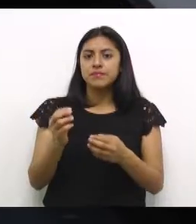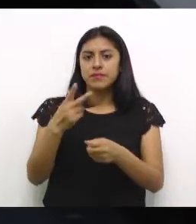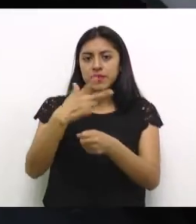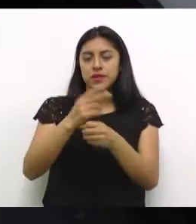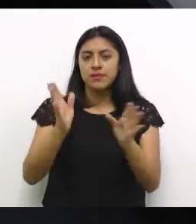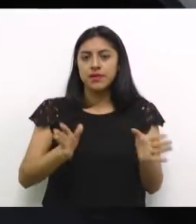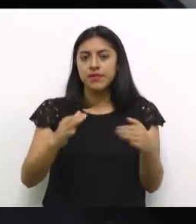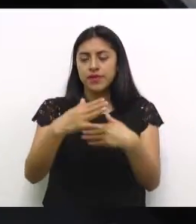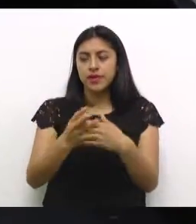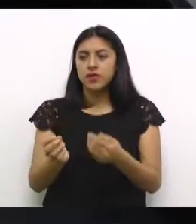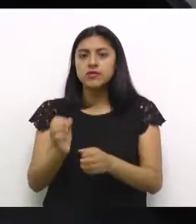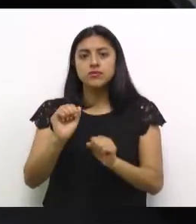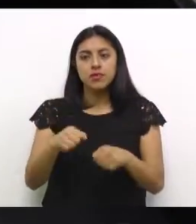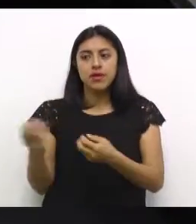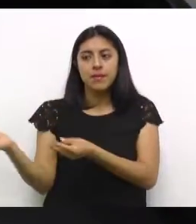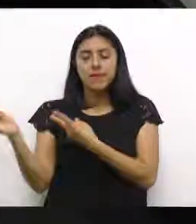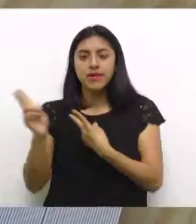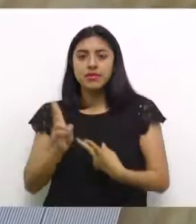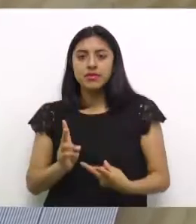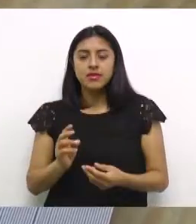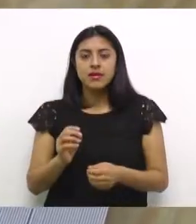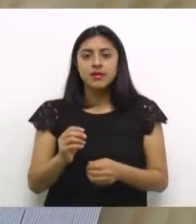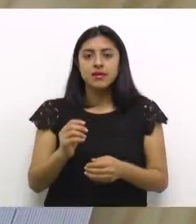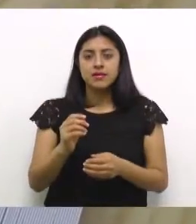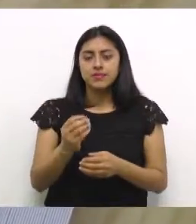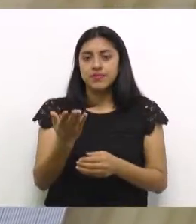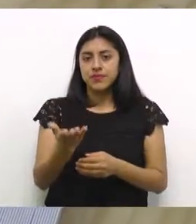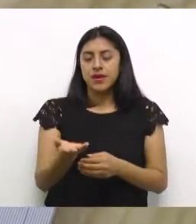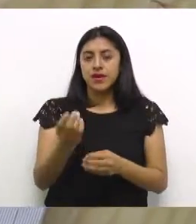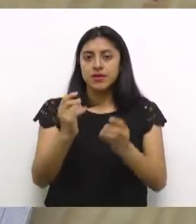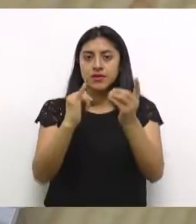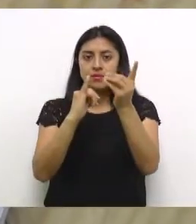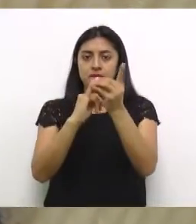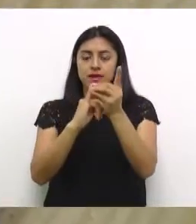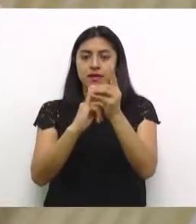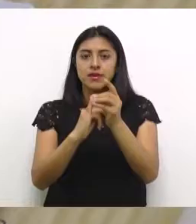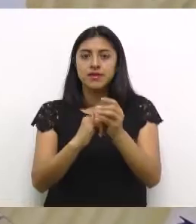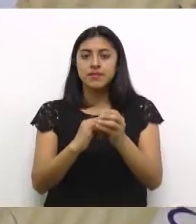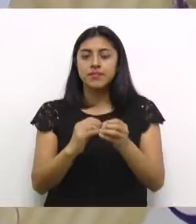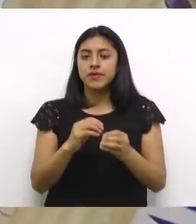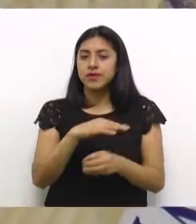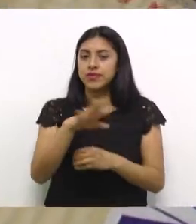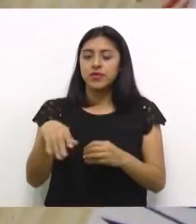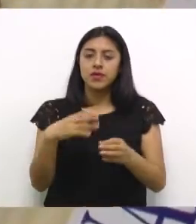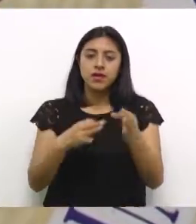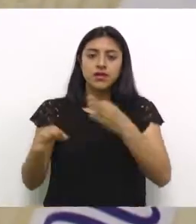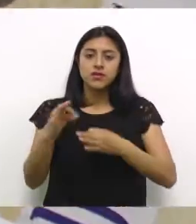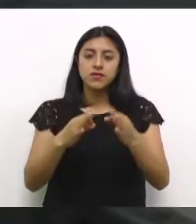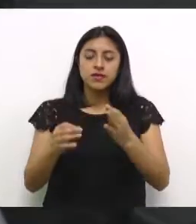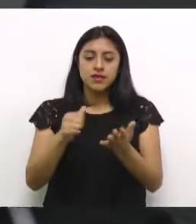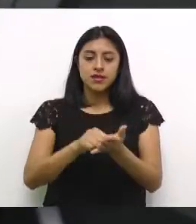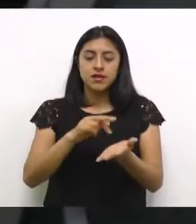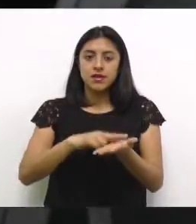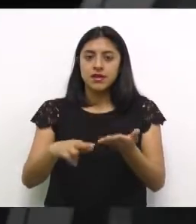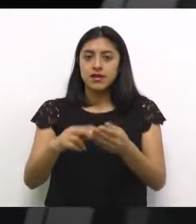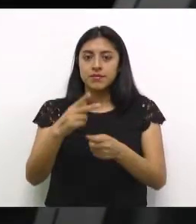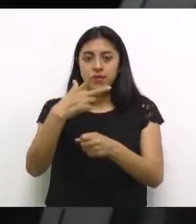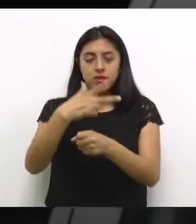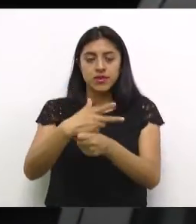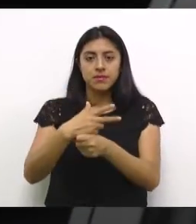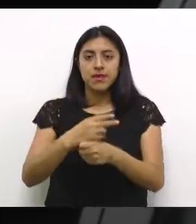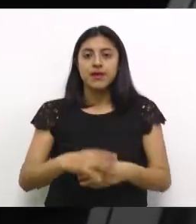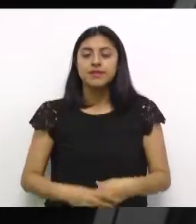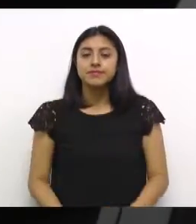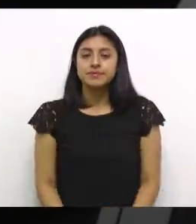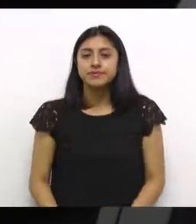para que los ciudadanos puedan acercarse a recoger su DPI a las 340 oficinas de la institución. Reportado para